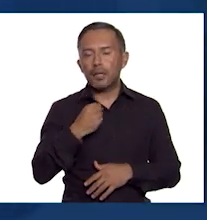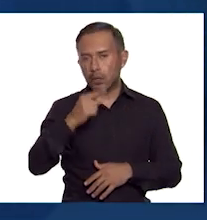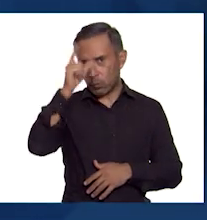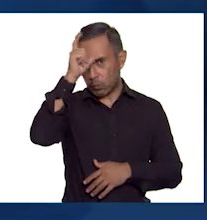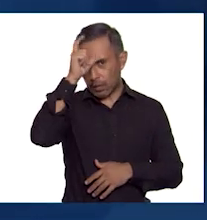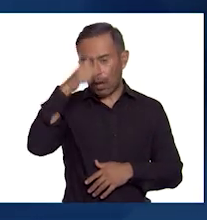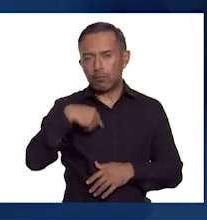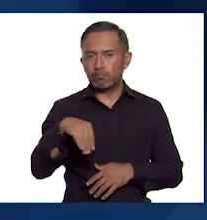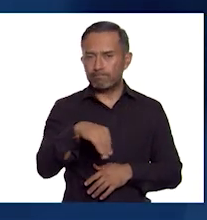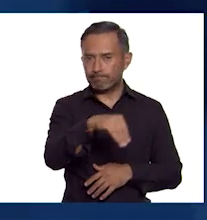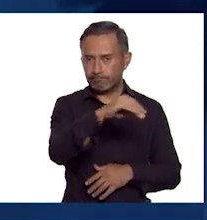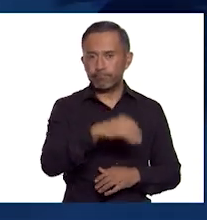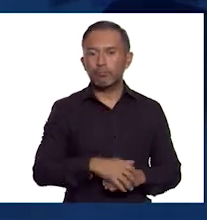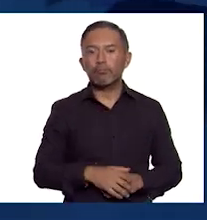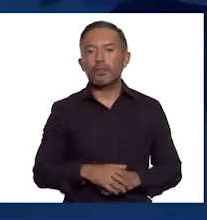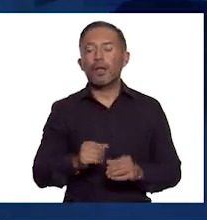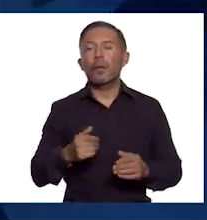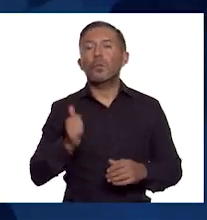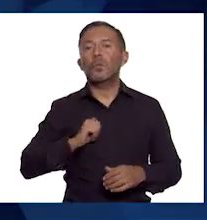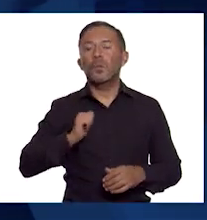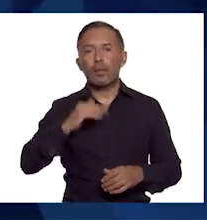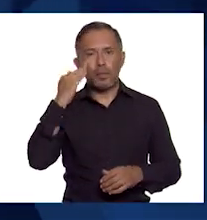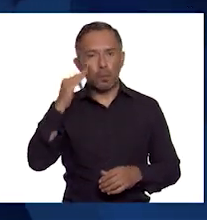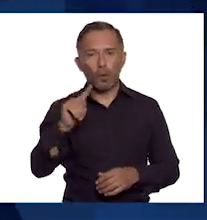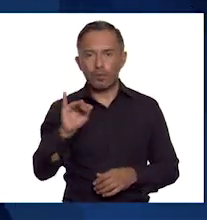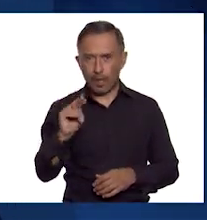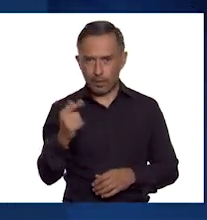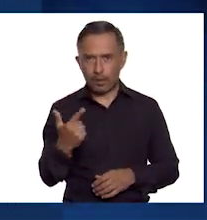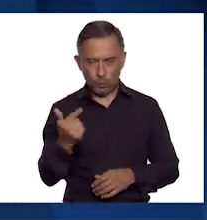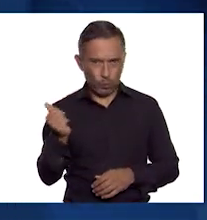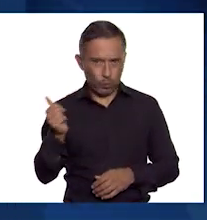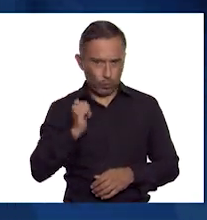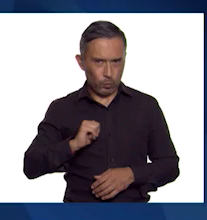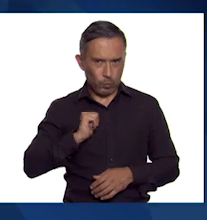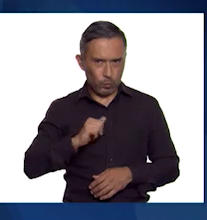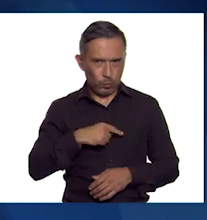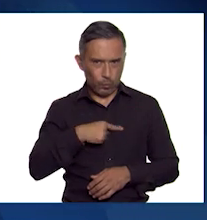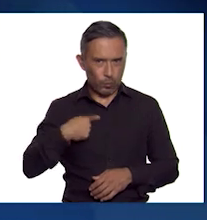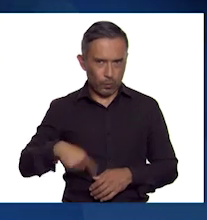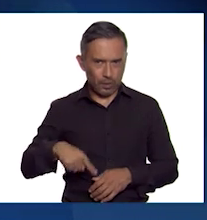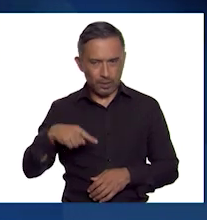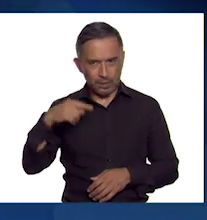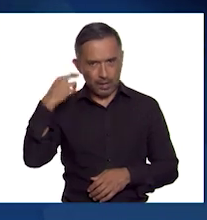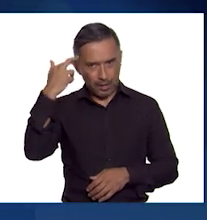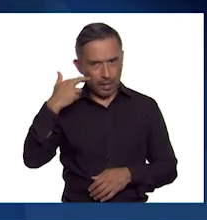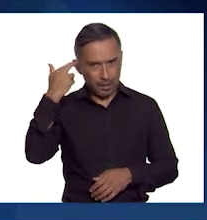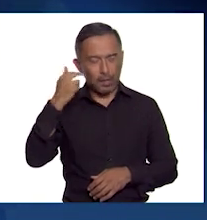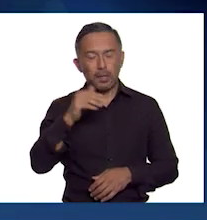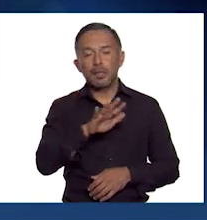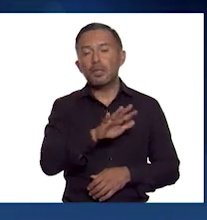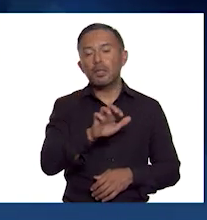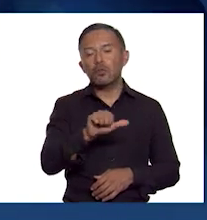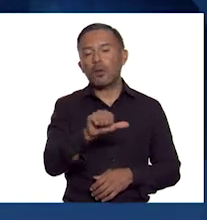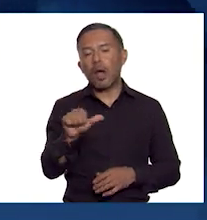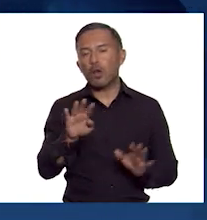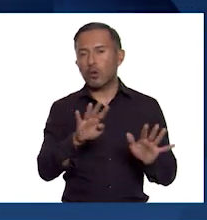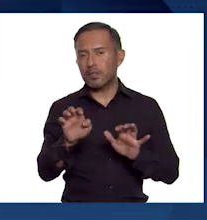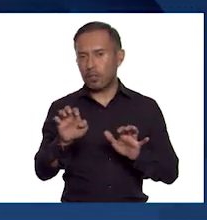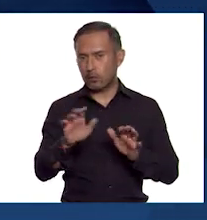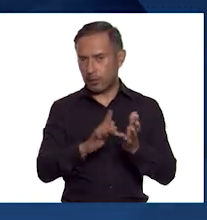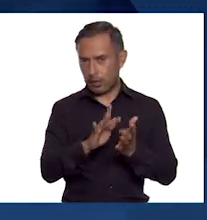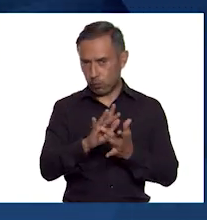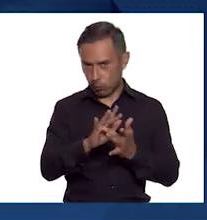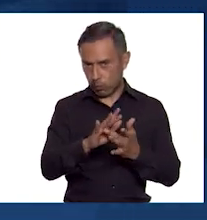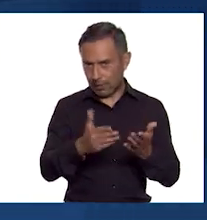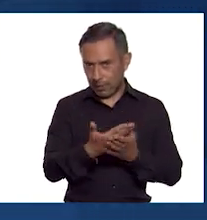En el periodo de la dinastía Tang, época dorada del imperio chino, entre el 500 y 900 después de Cristo, la